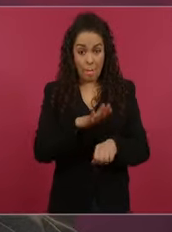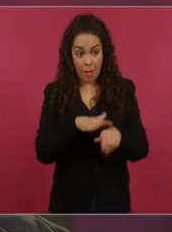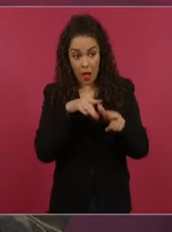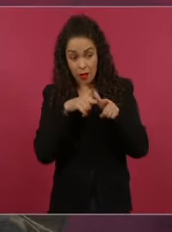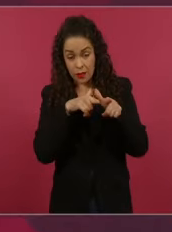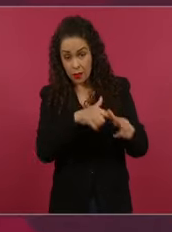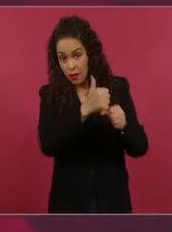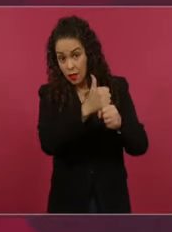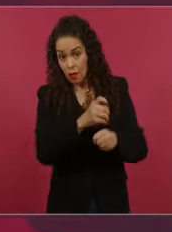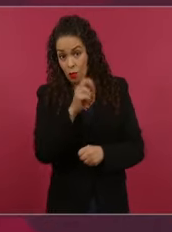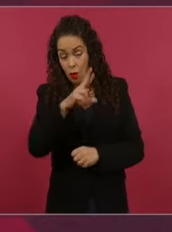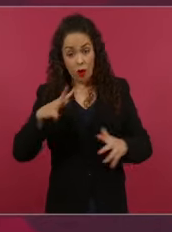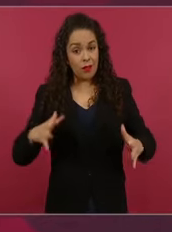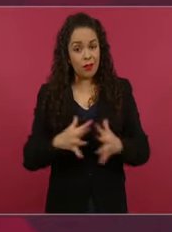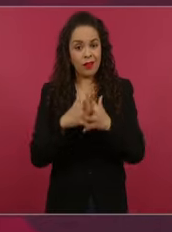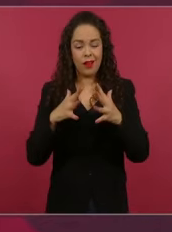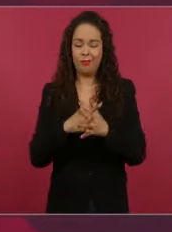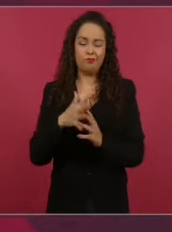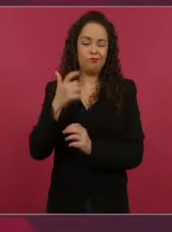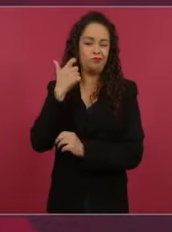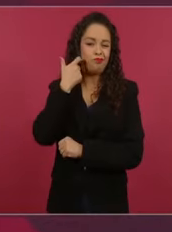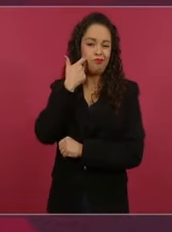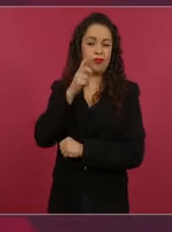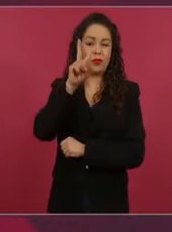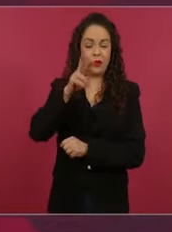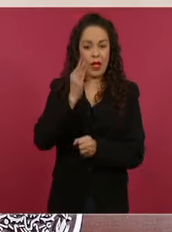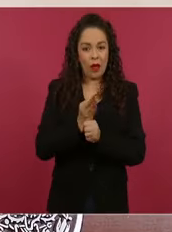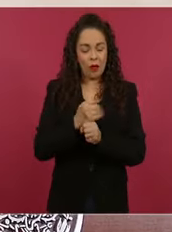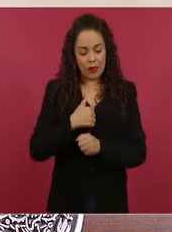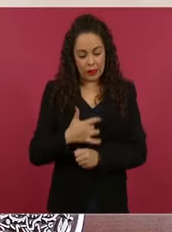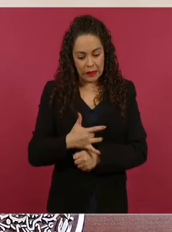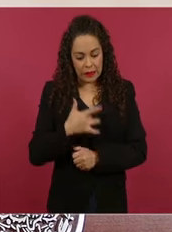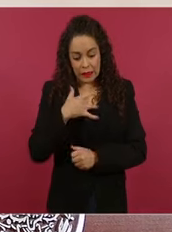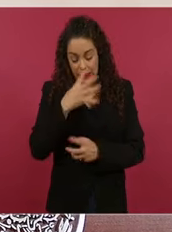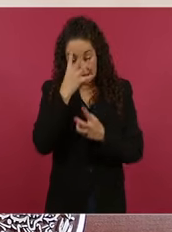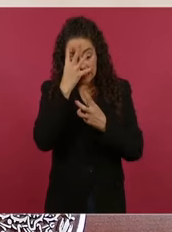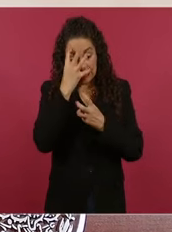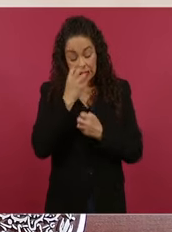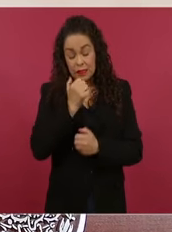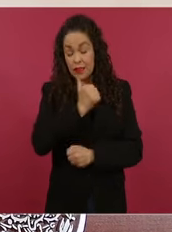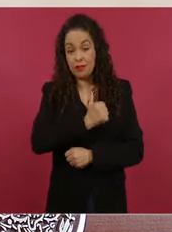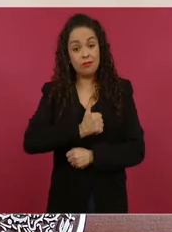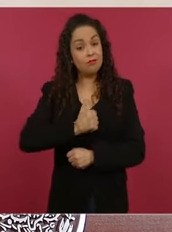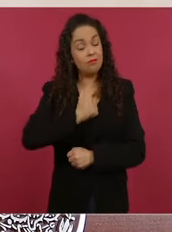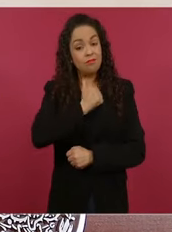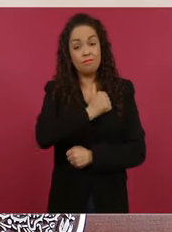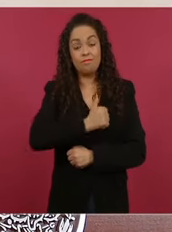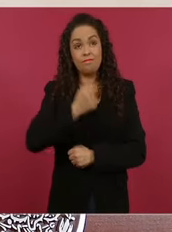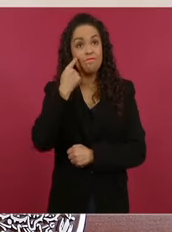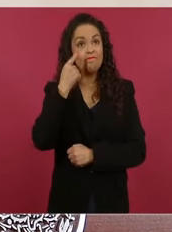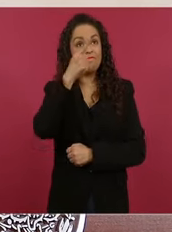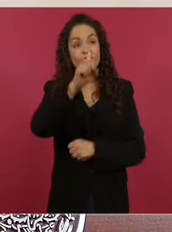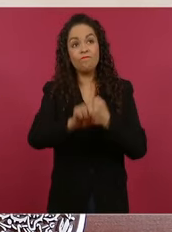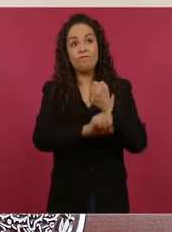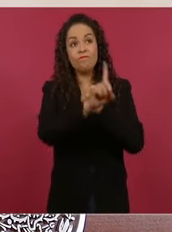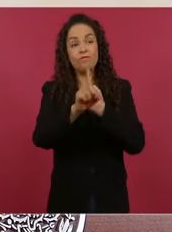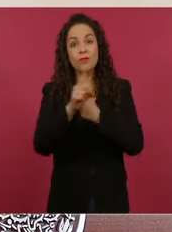lamentamos mucho lo que está pasando por este